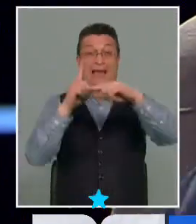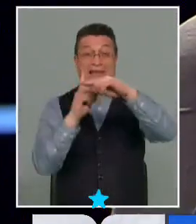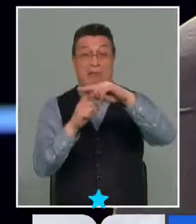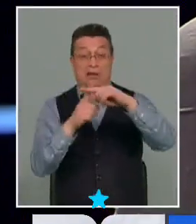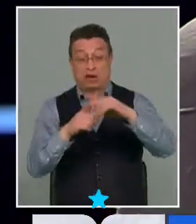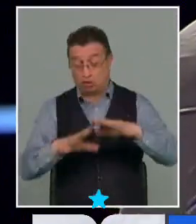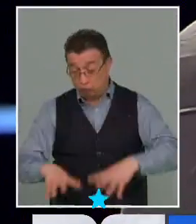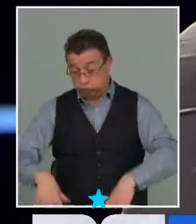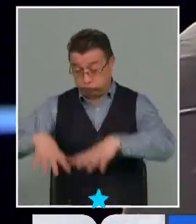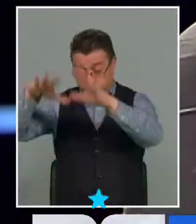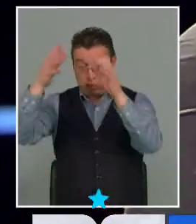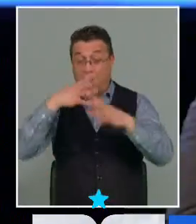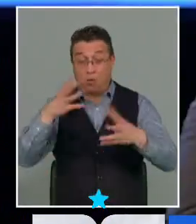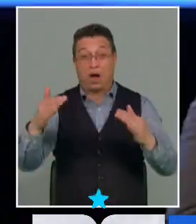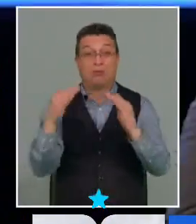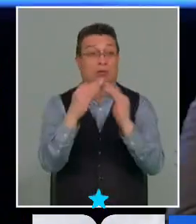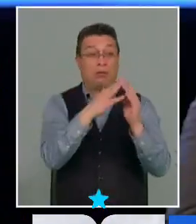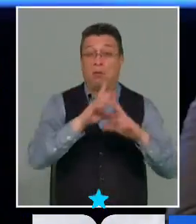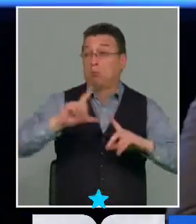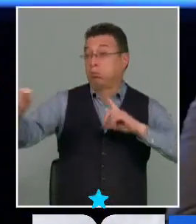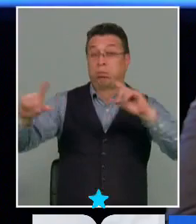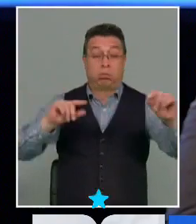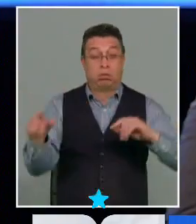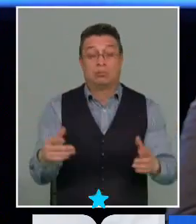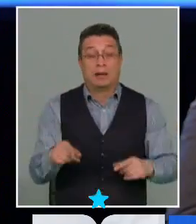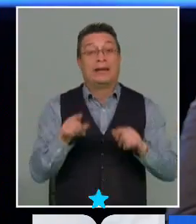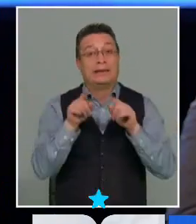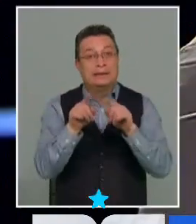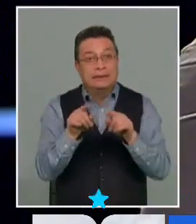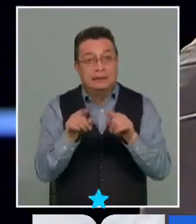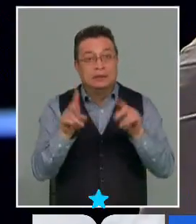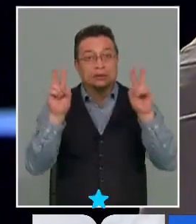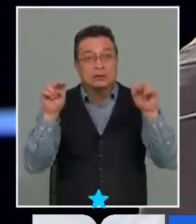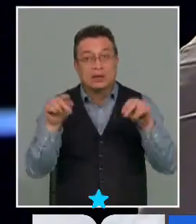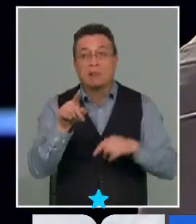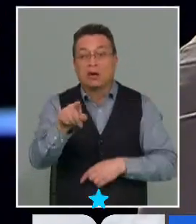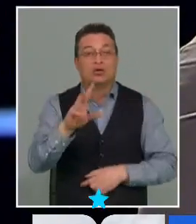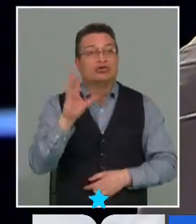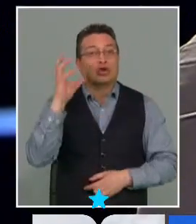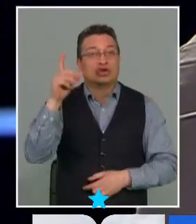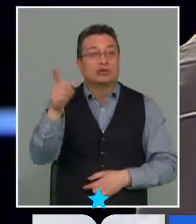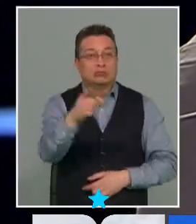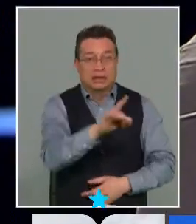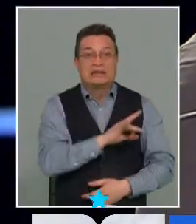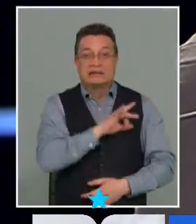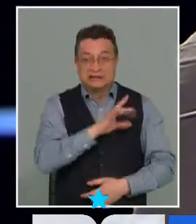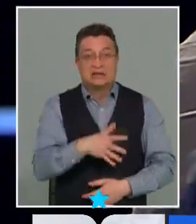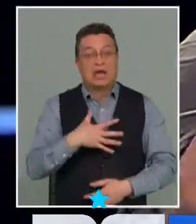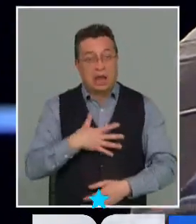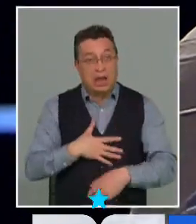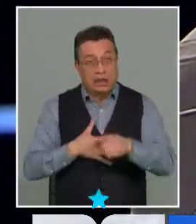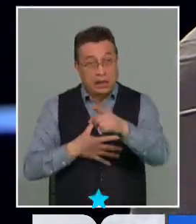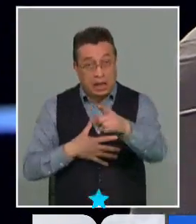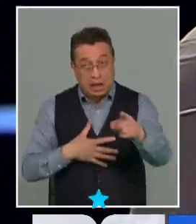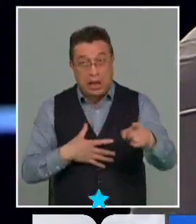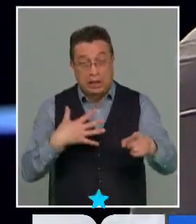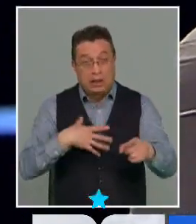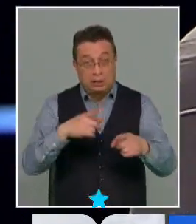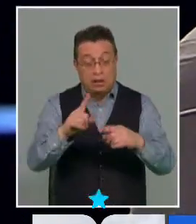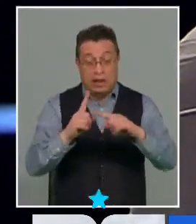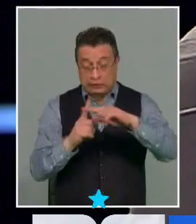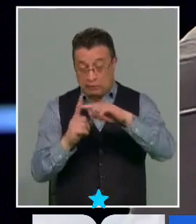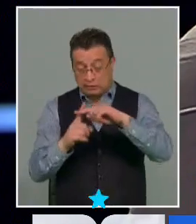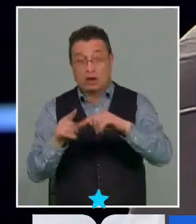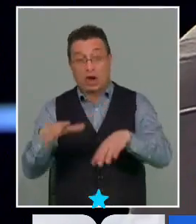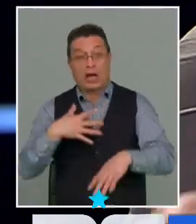desplazó población de eso estamos hablando de eso estamos hablando no sé si a alguien de los chilenos le gustaría donde tienes seres queridos en un